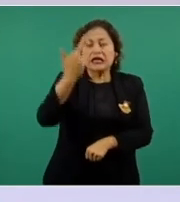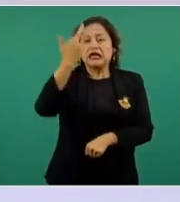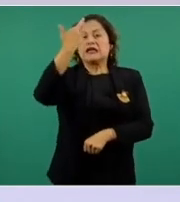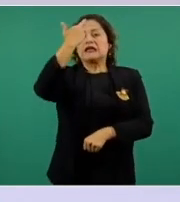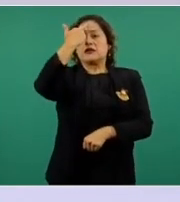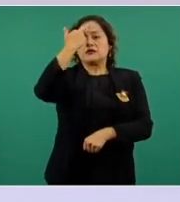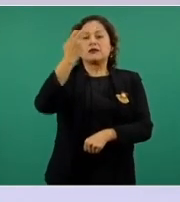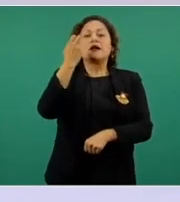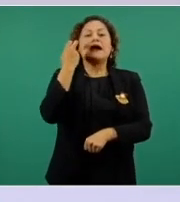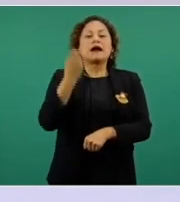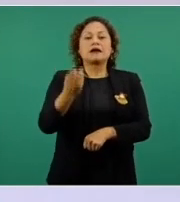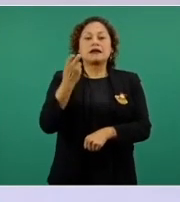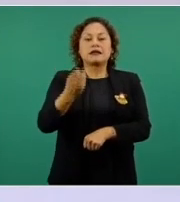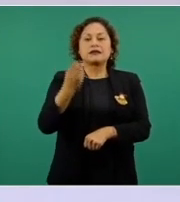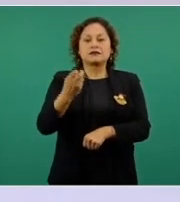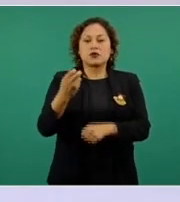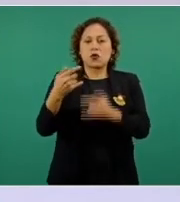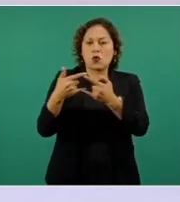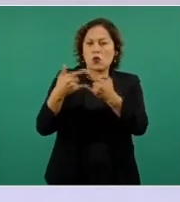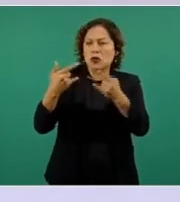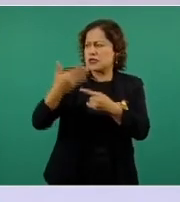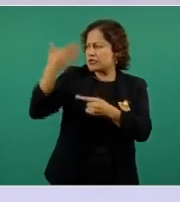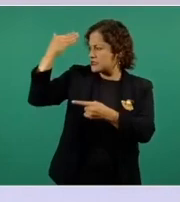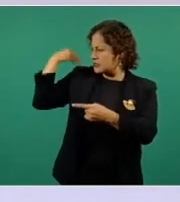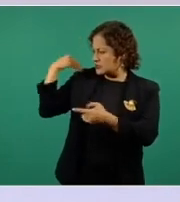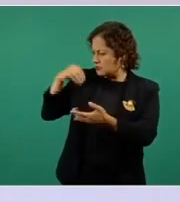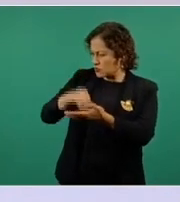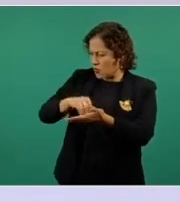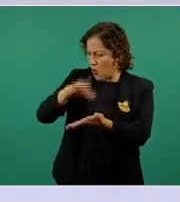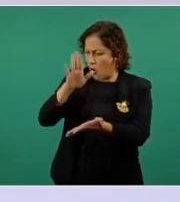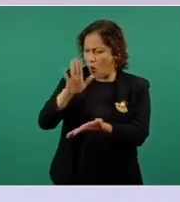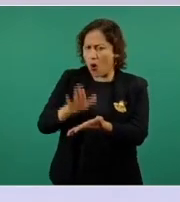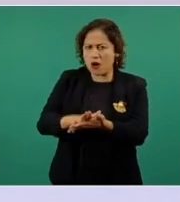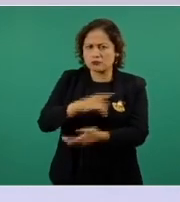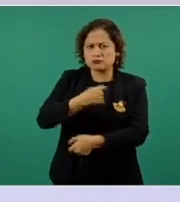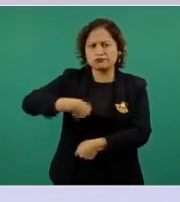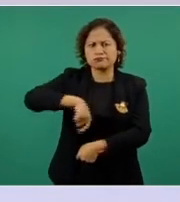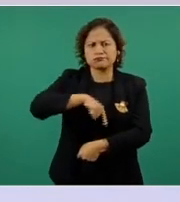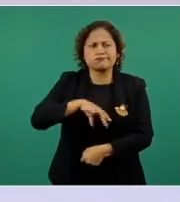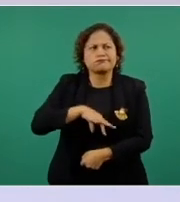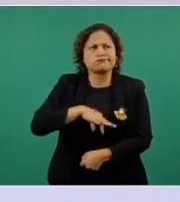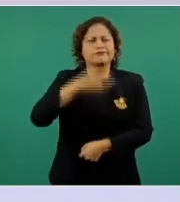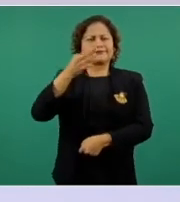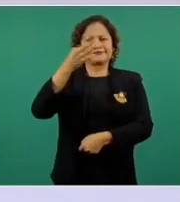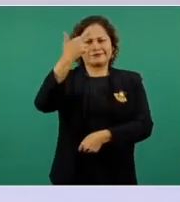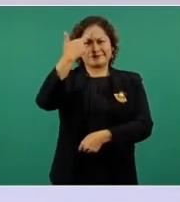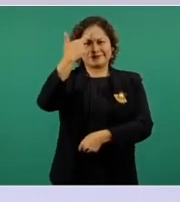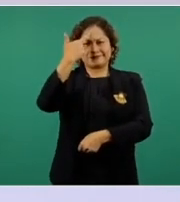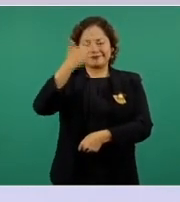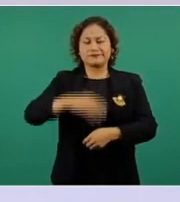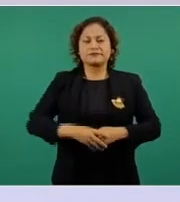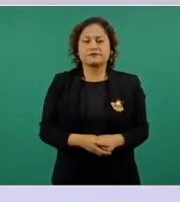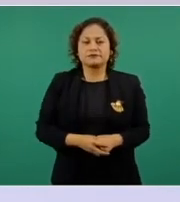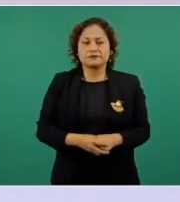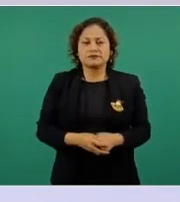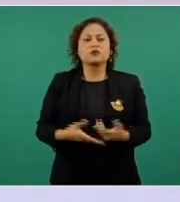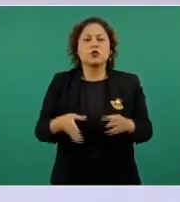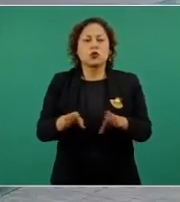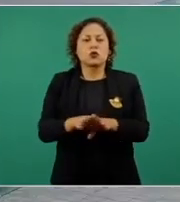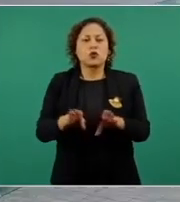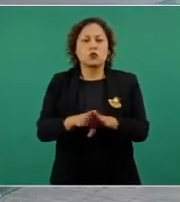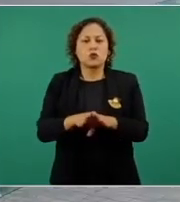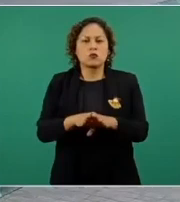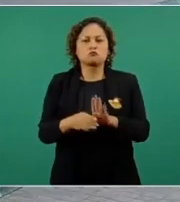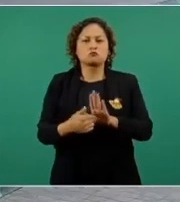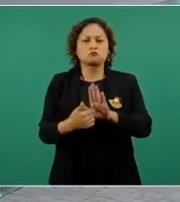y la celebramos con la participación del presidente de la